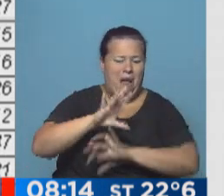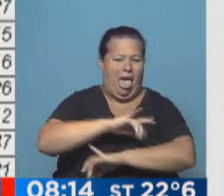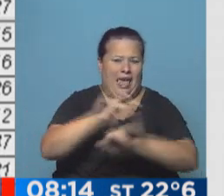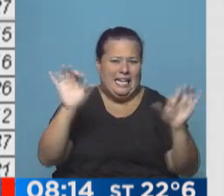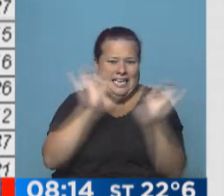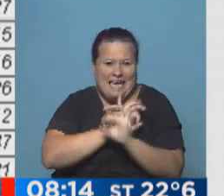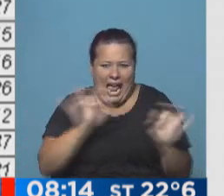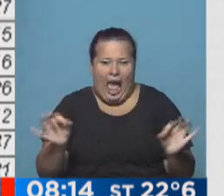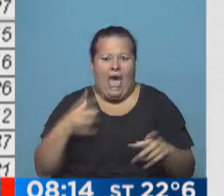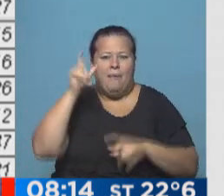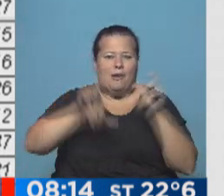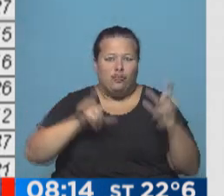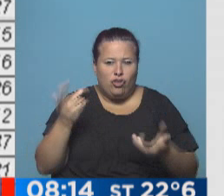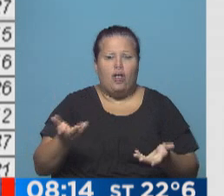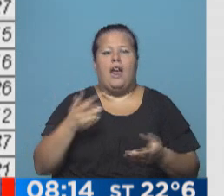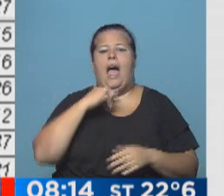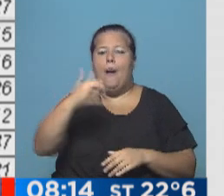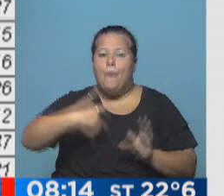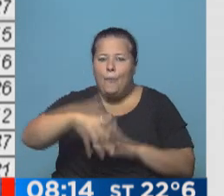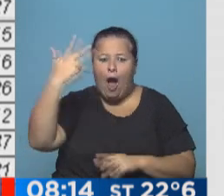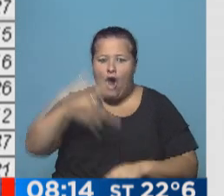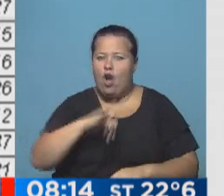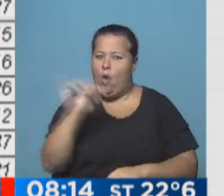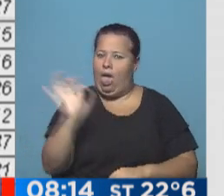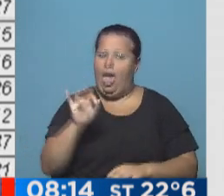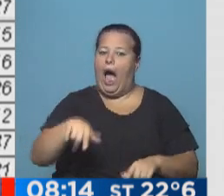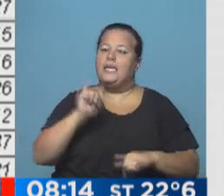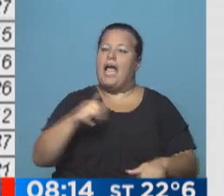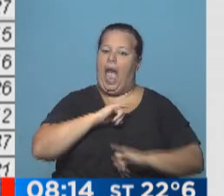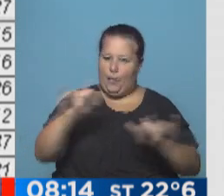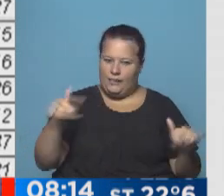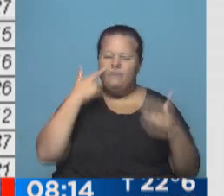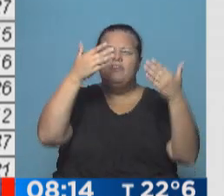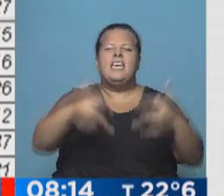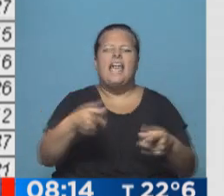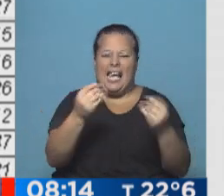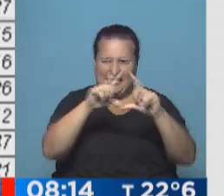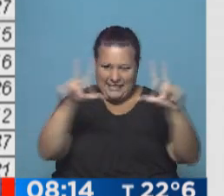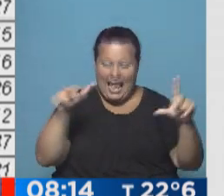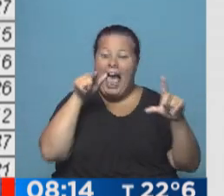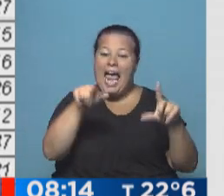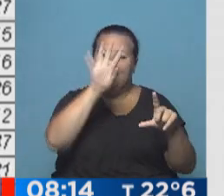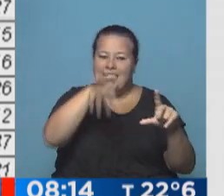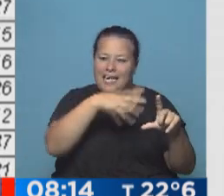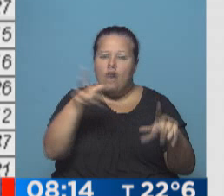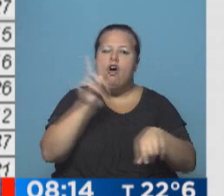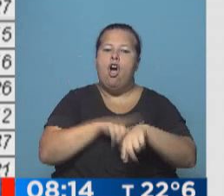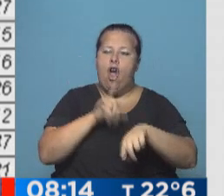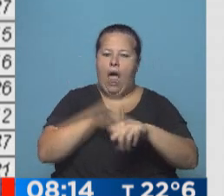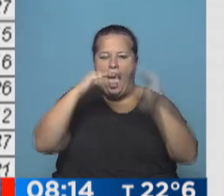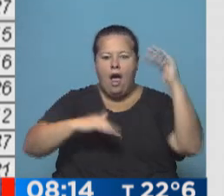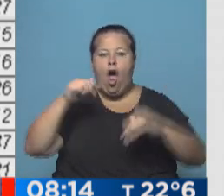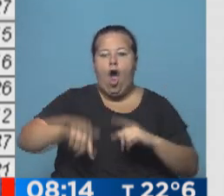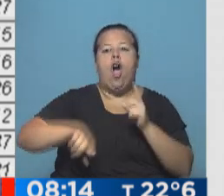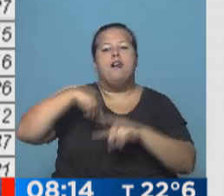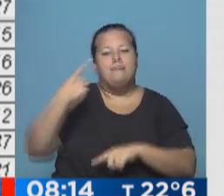anunció a los usuarios que iban a recibir ese corte. Bueno, ¿qué estás viendo en pantalla? Claro, es el cronograma. Hoy y